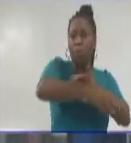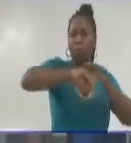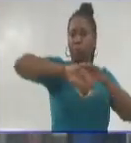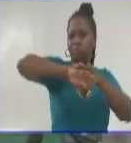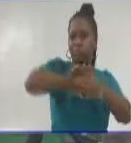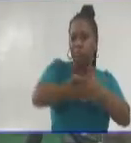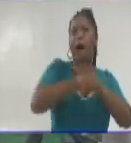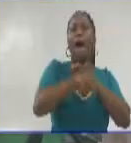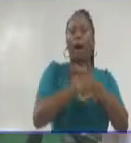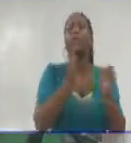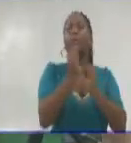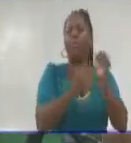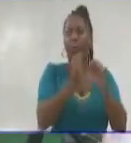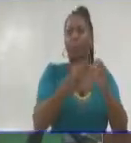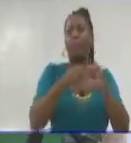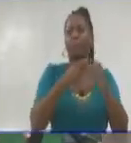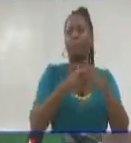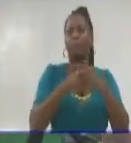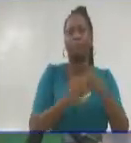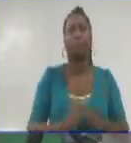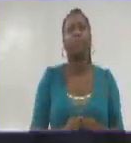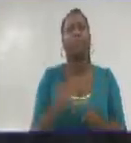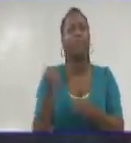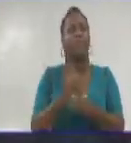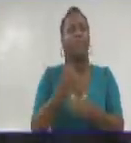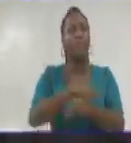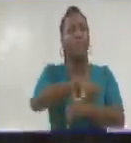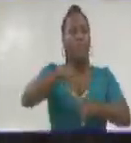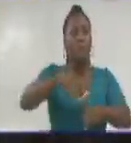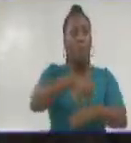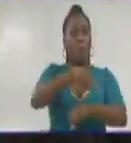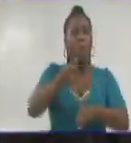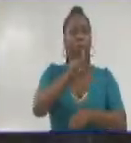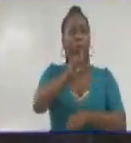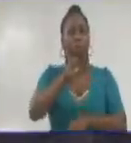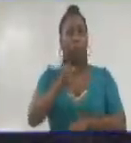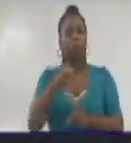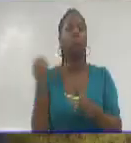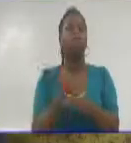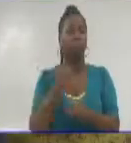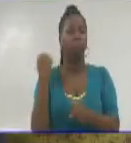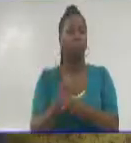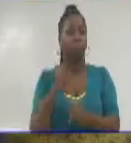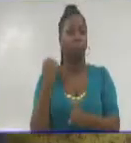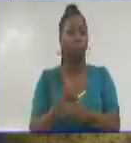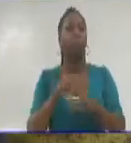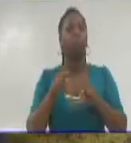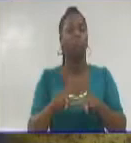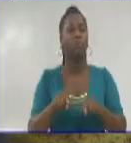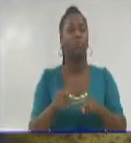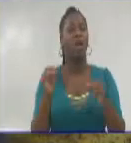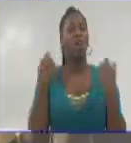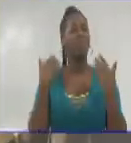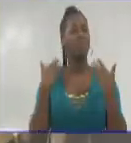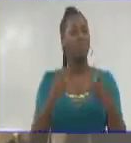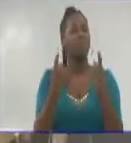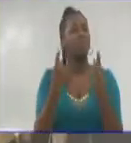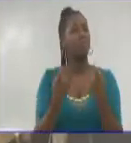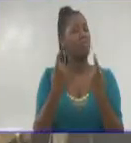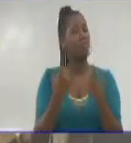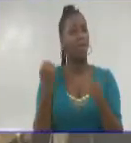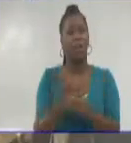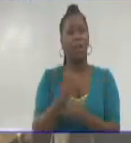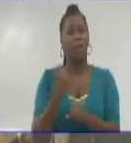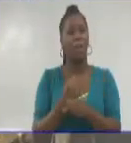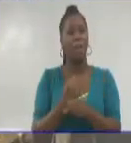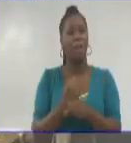estamos trabajando 16 horas consecutivas a partir de la creación de dos grupos de trabajo. Queda bastante, bastante trabajo ahí con el tema